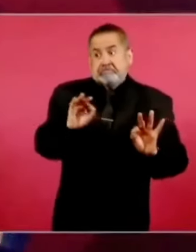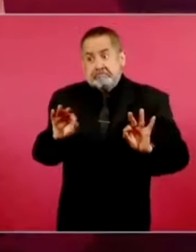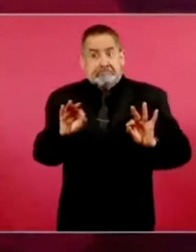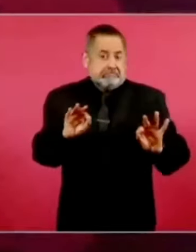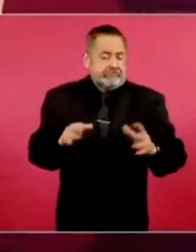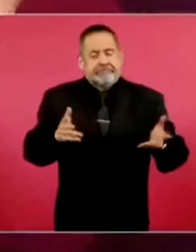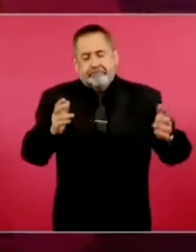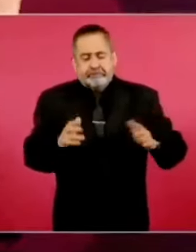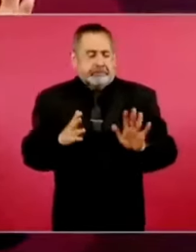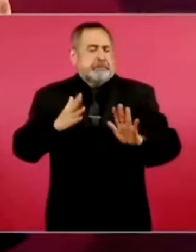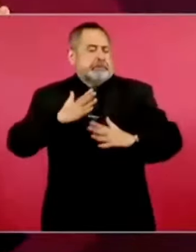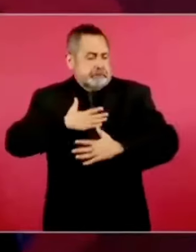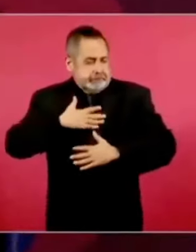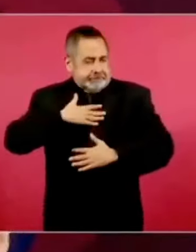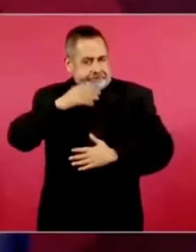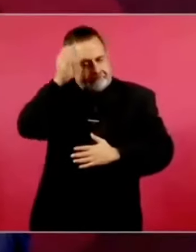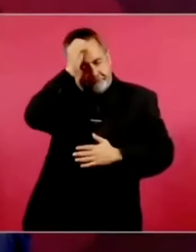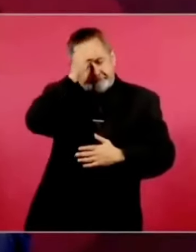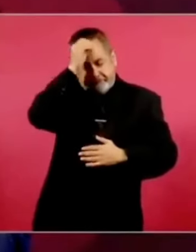Esa es mi opinión.